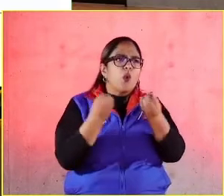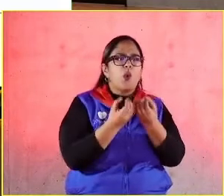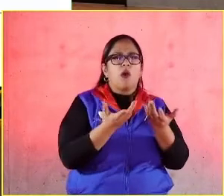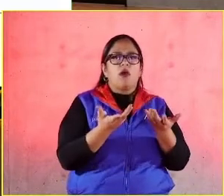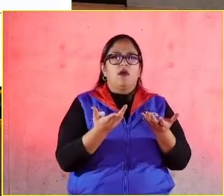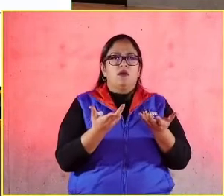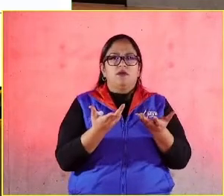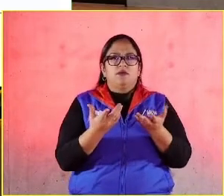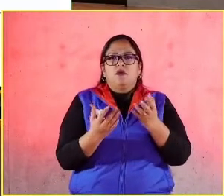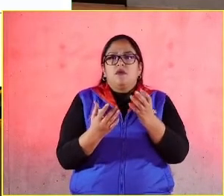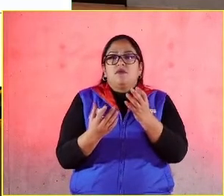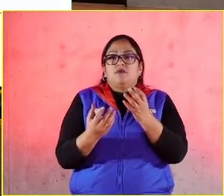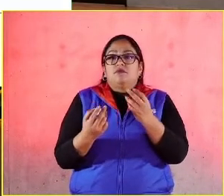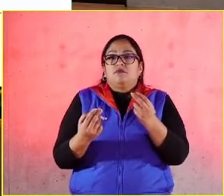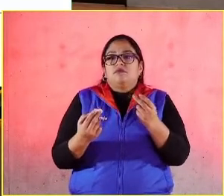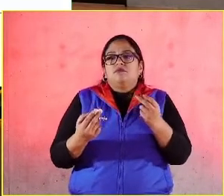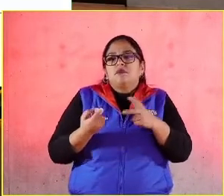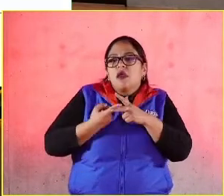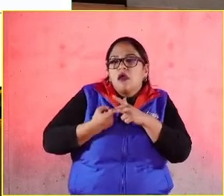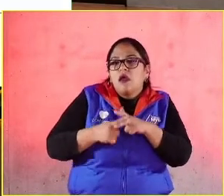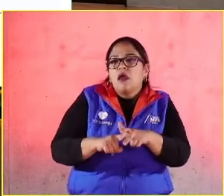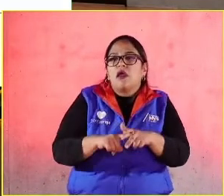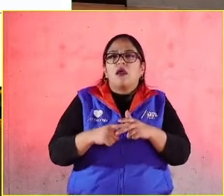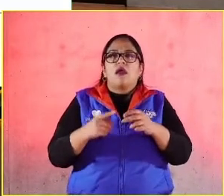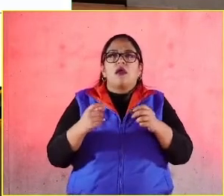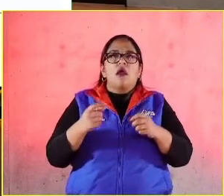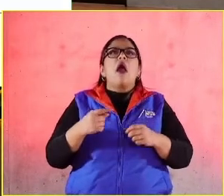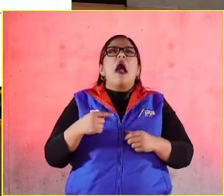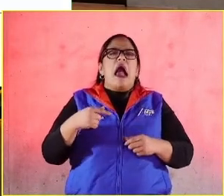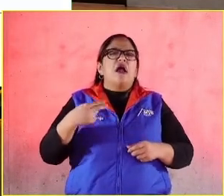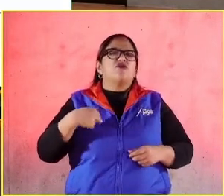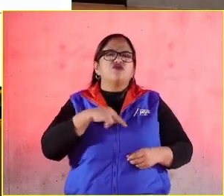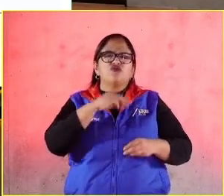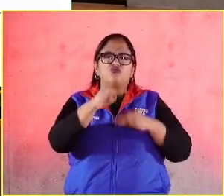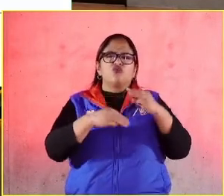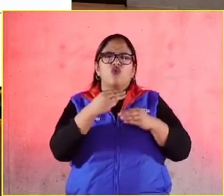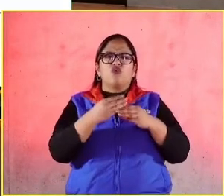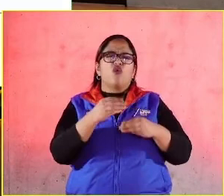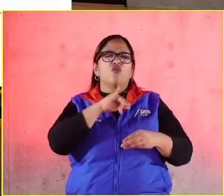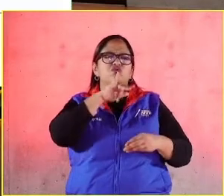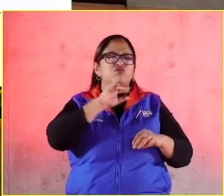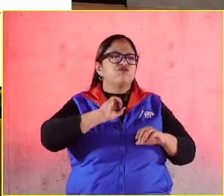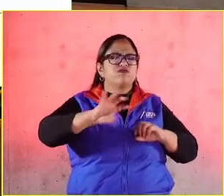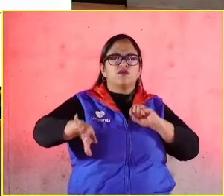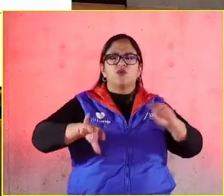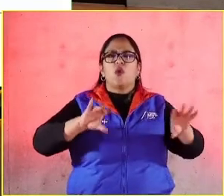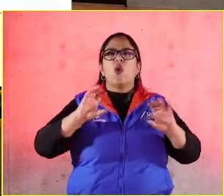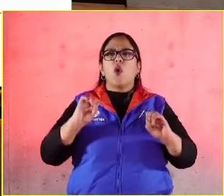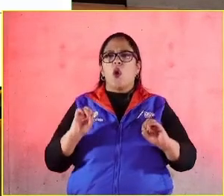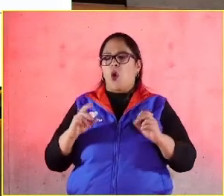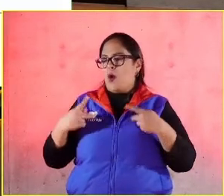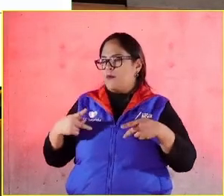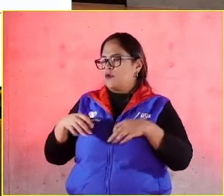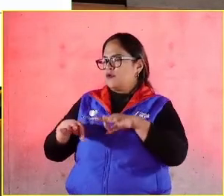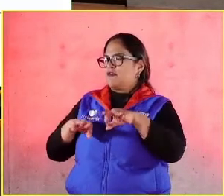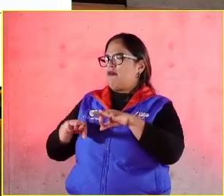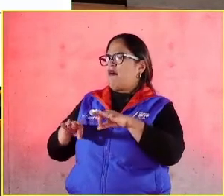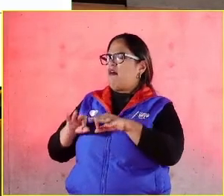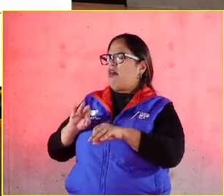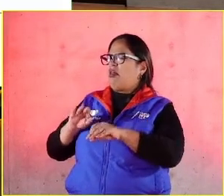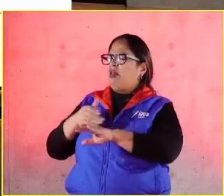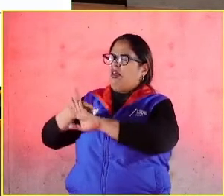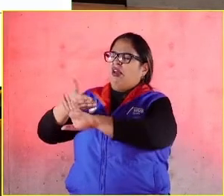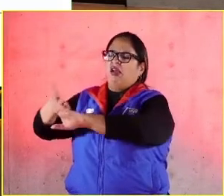se crea o nace pensando en contaminar, ni pensando en tratar mal a las y los colaboradores, ni